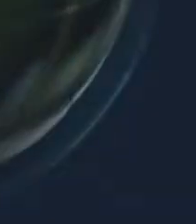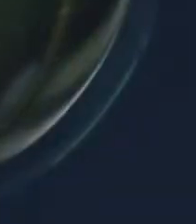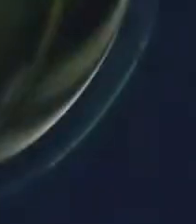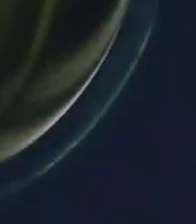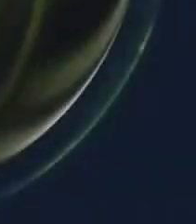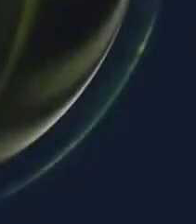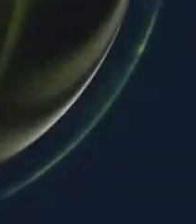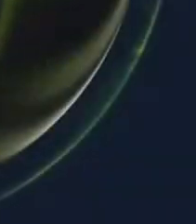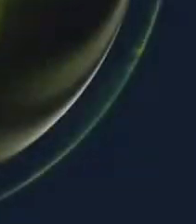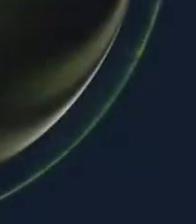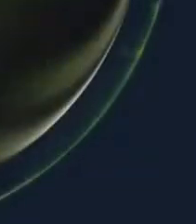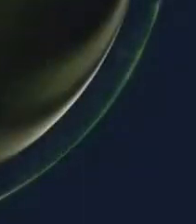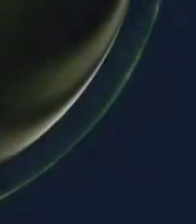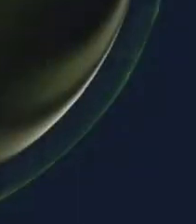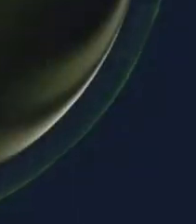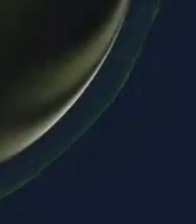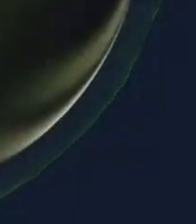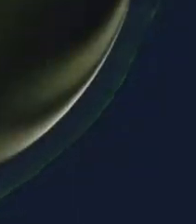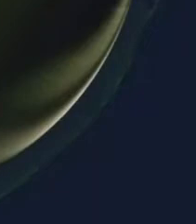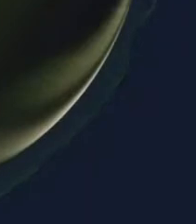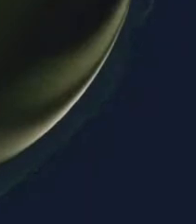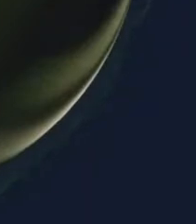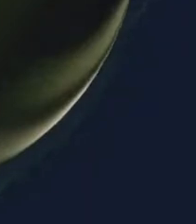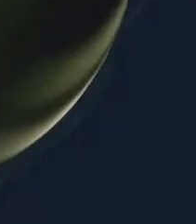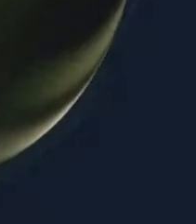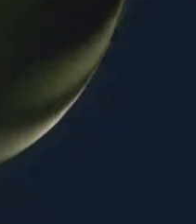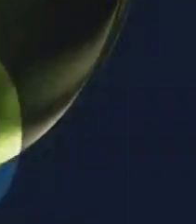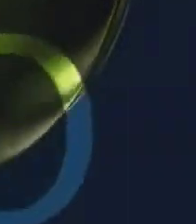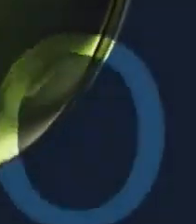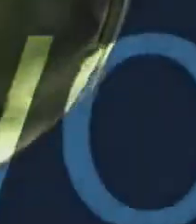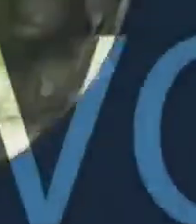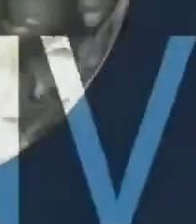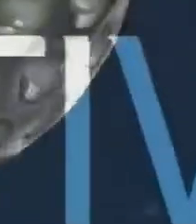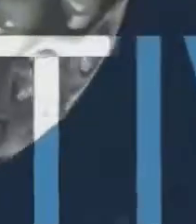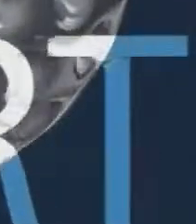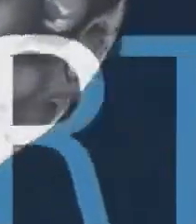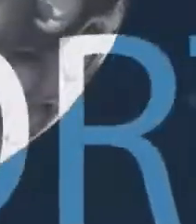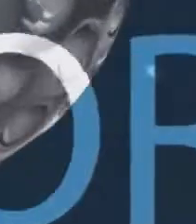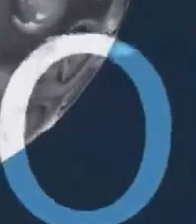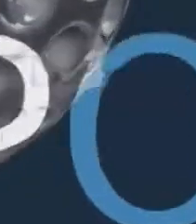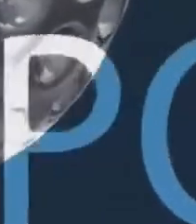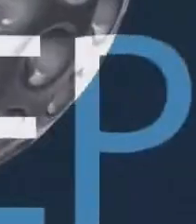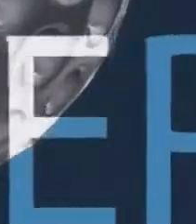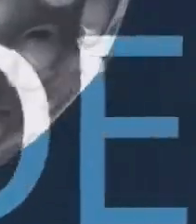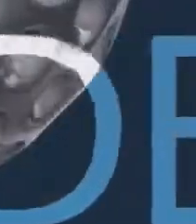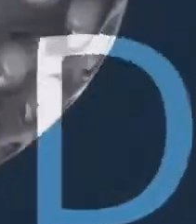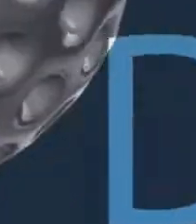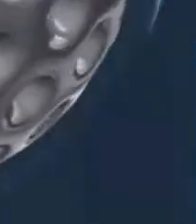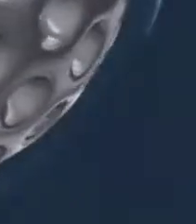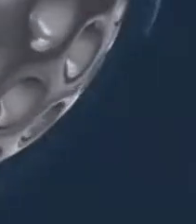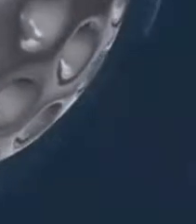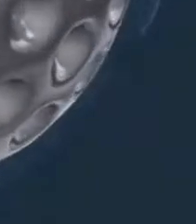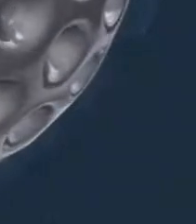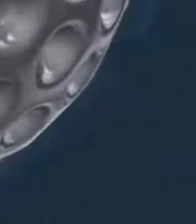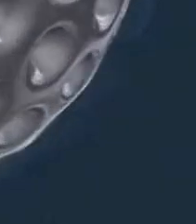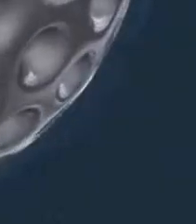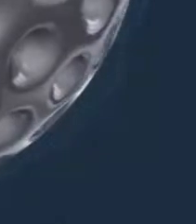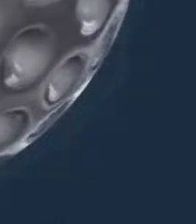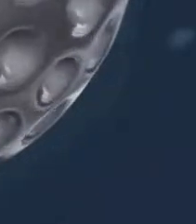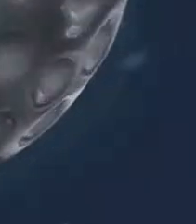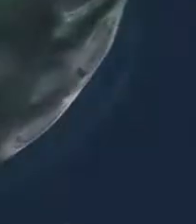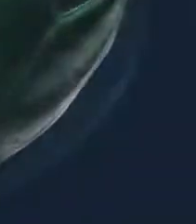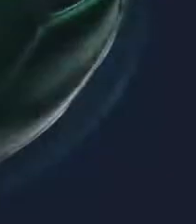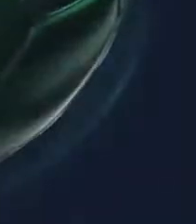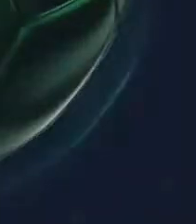partido para el domingo 29 La negativa de Inter se da luego del último gol de Paolo Guerrero Con la camiseta colorada El domingo ante